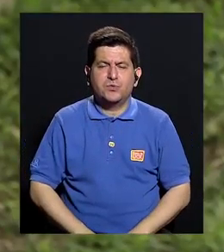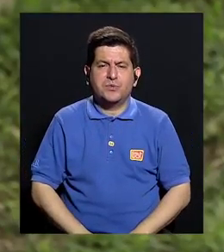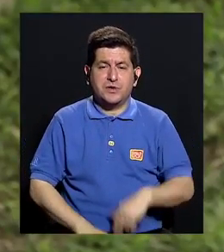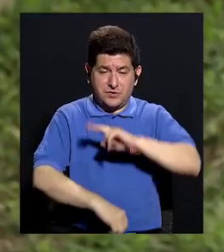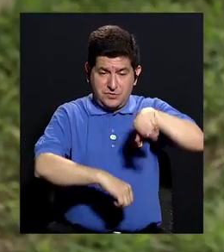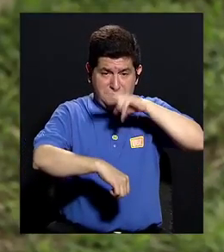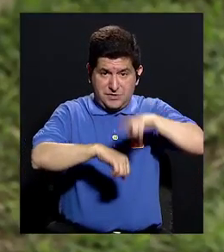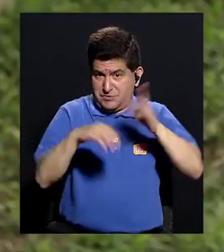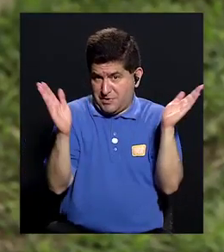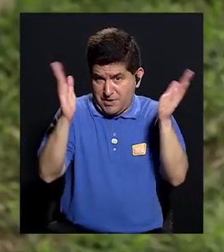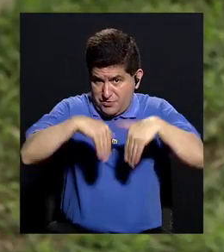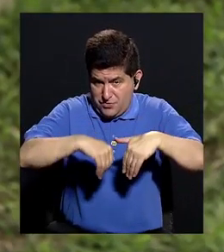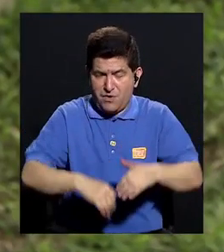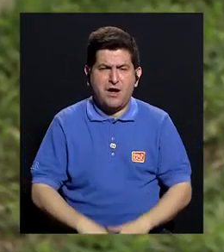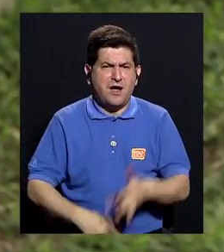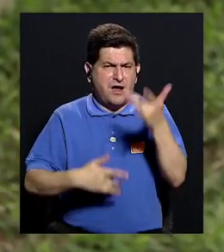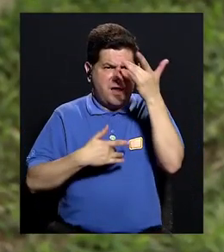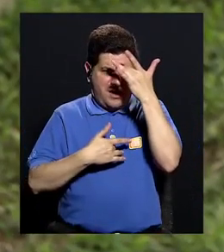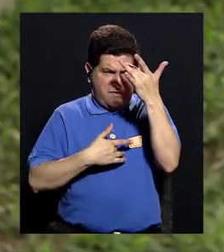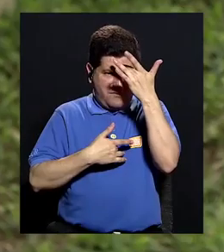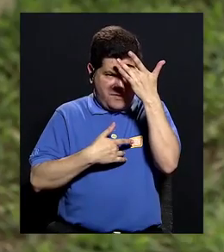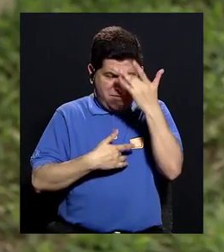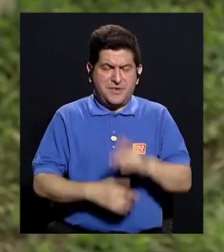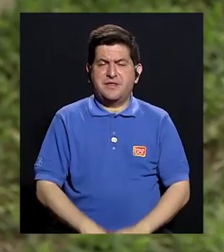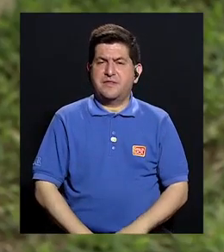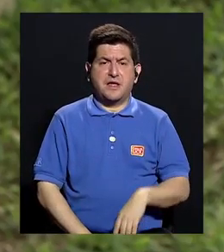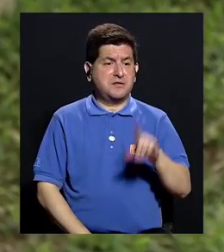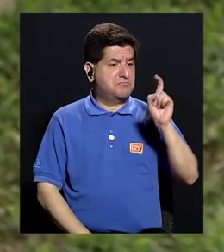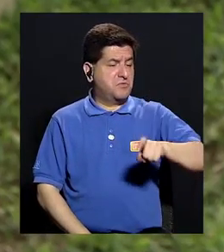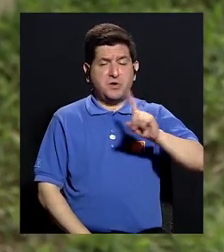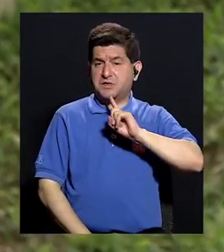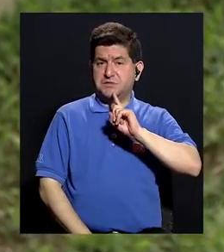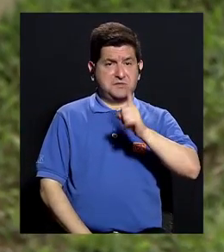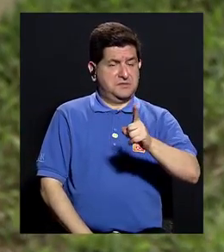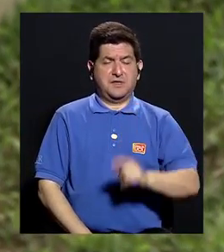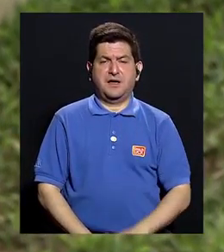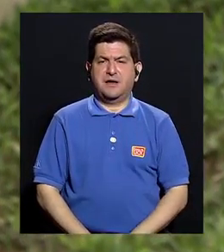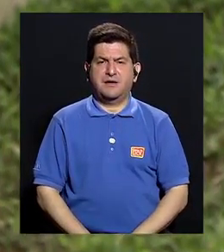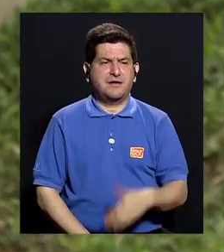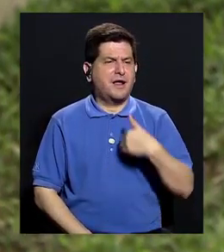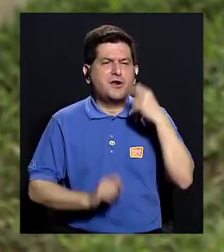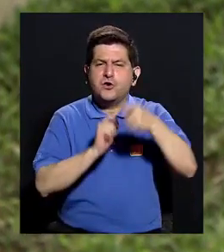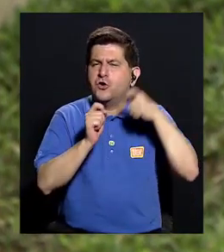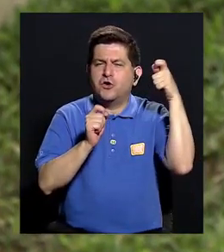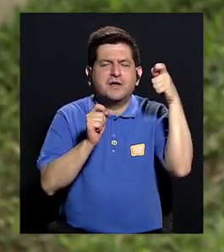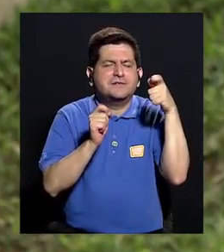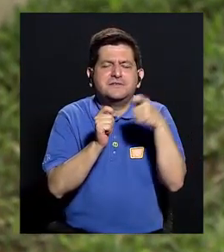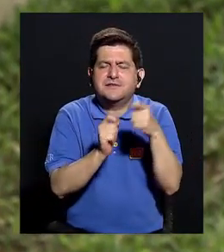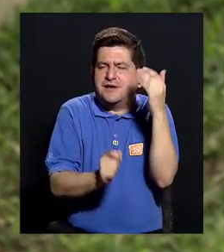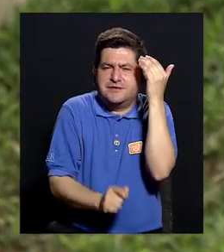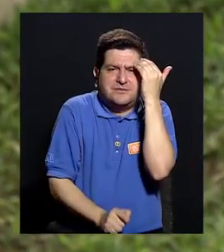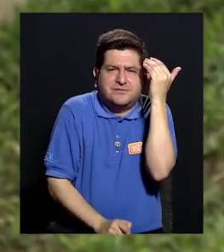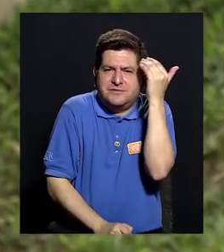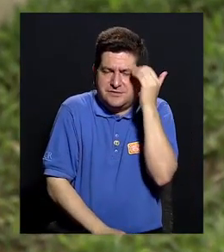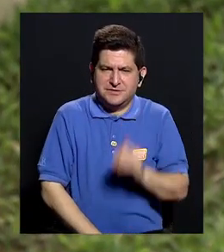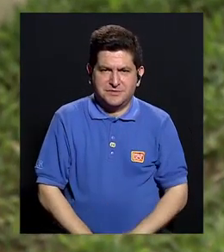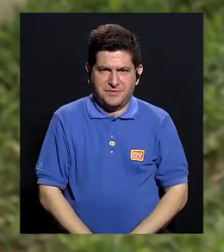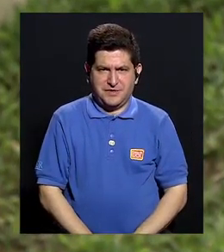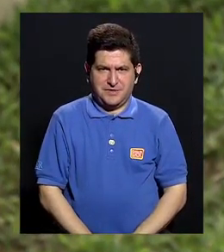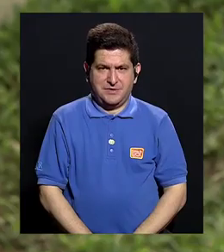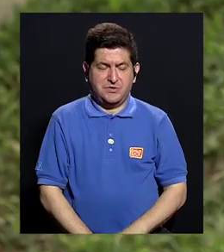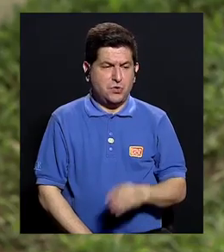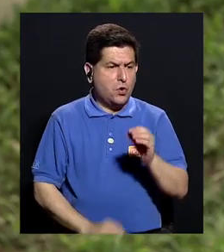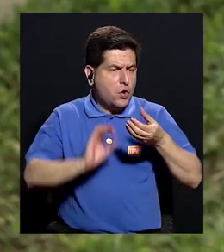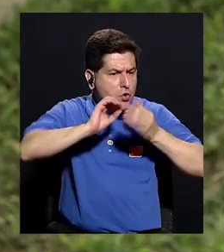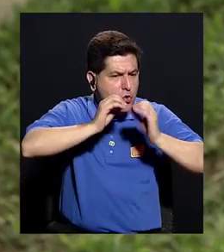Entonces la enfermedad tampoco es de declaratoria obligatoria, por lo tanto no podemos tener una certeza de realmente cuál